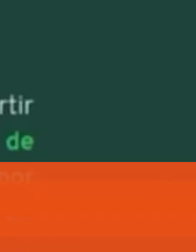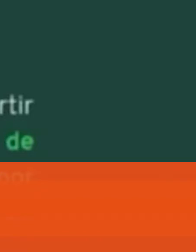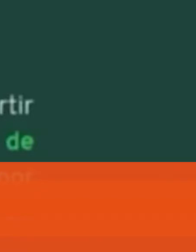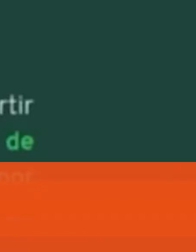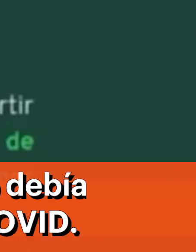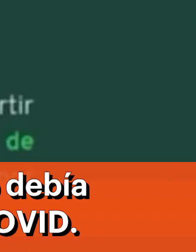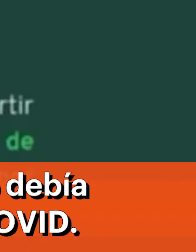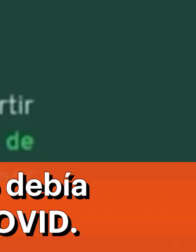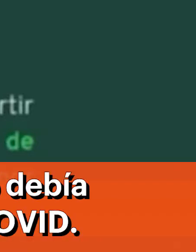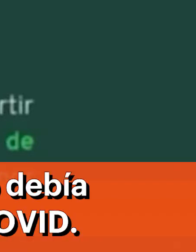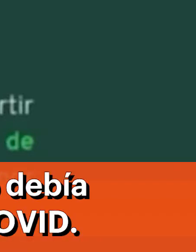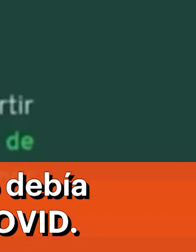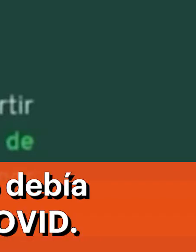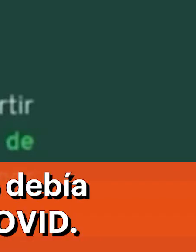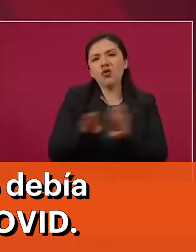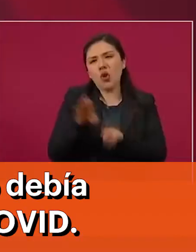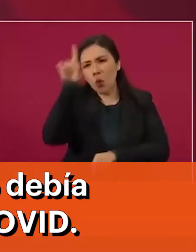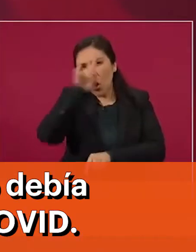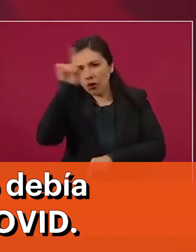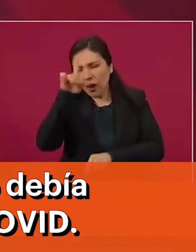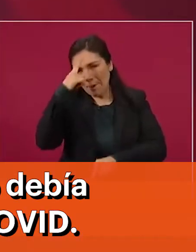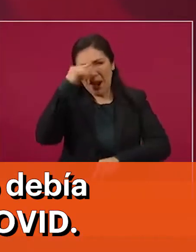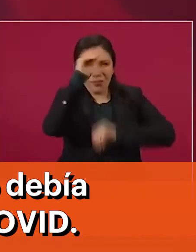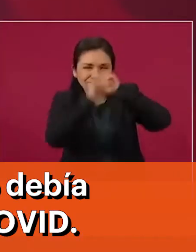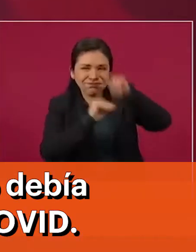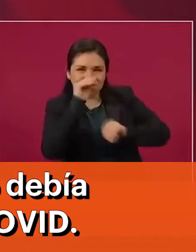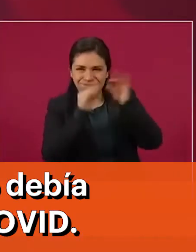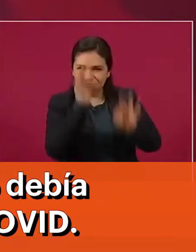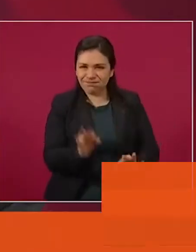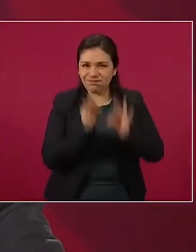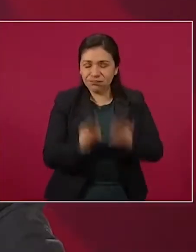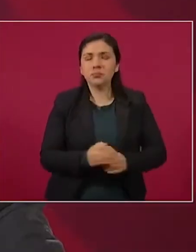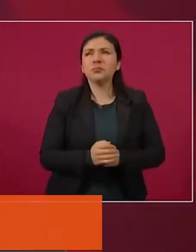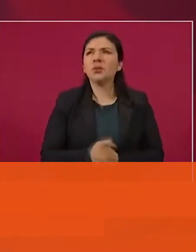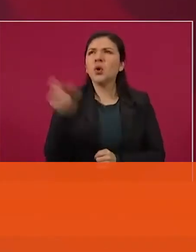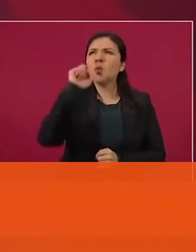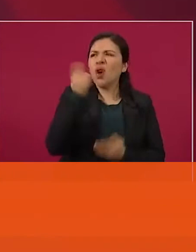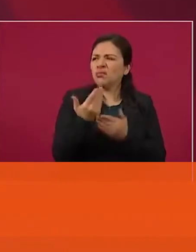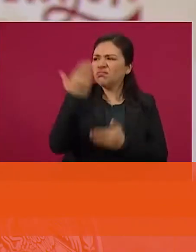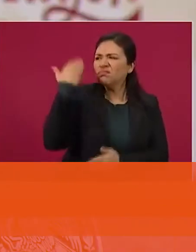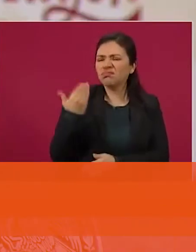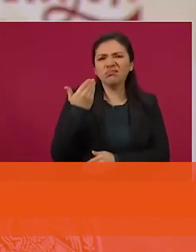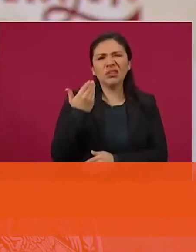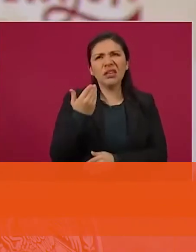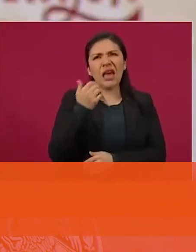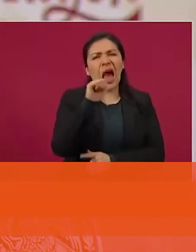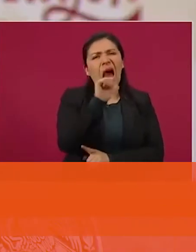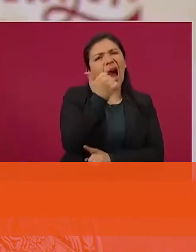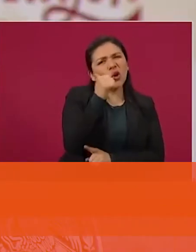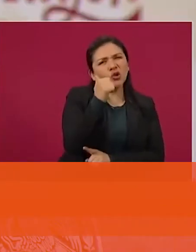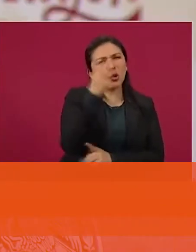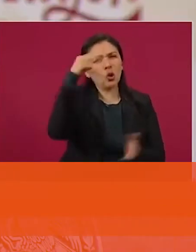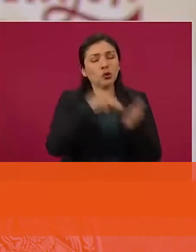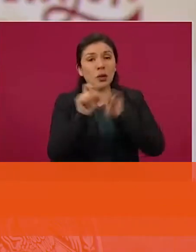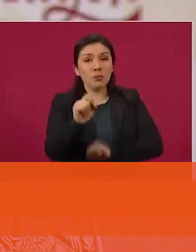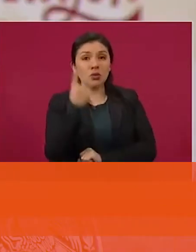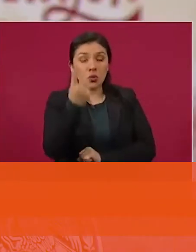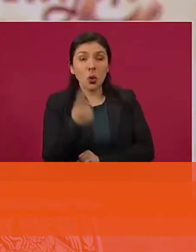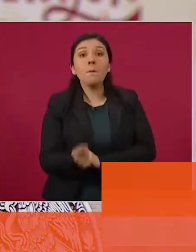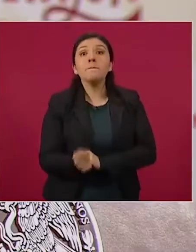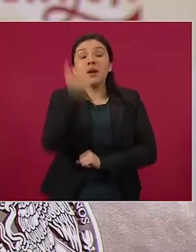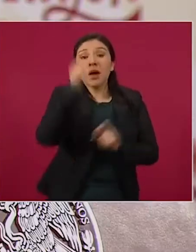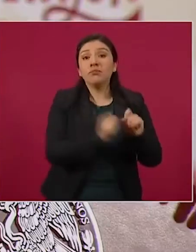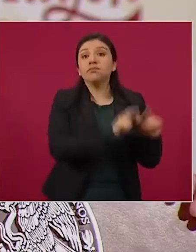recibieron y entre quienes no lo recibieron. La versión de septiembre, de agosto de 2021, fue la